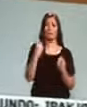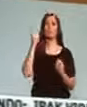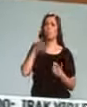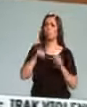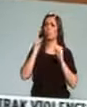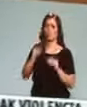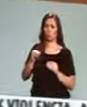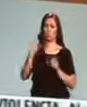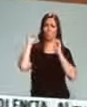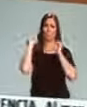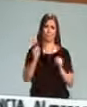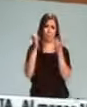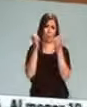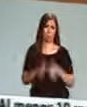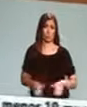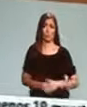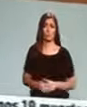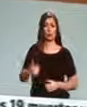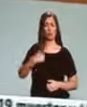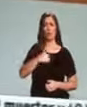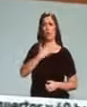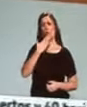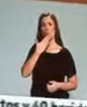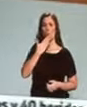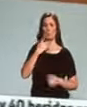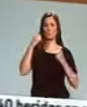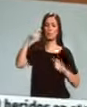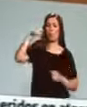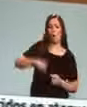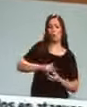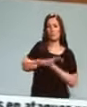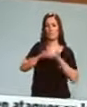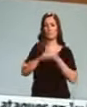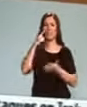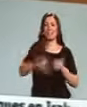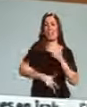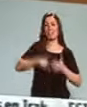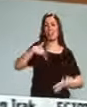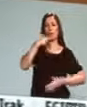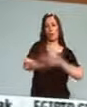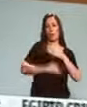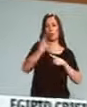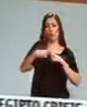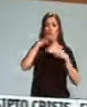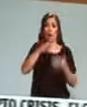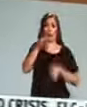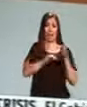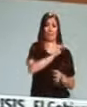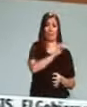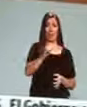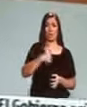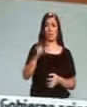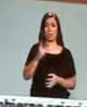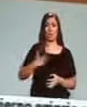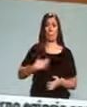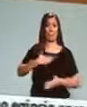su mayor rechazo. No pretendo ocuparme hoy de la generalidad de los procesos en curso porque no me